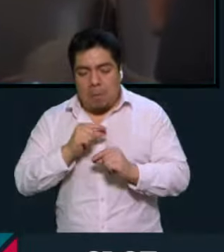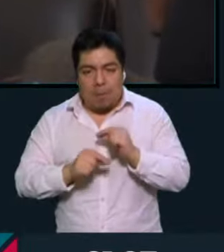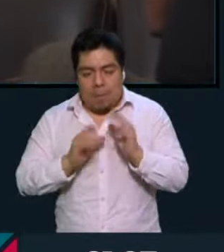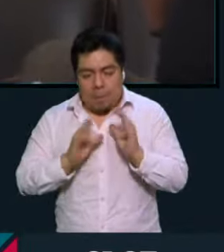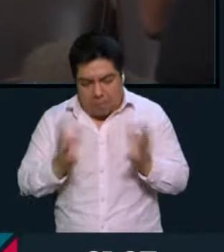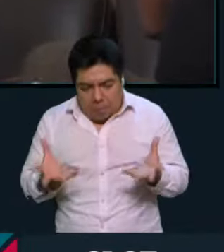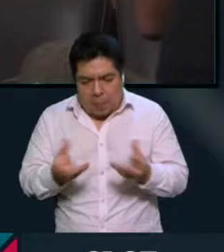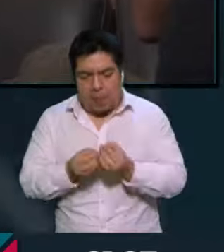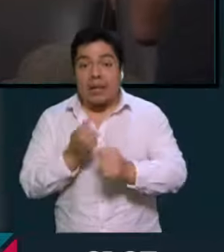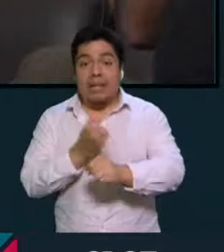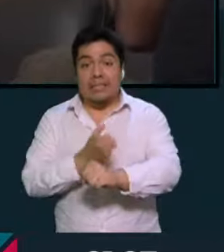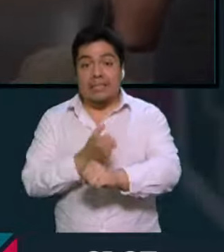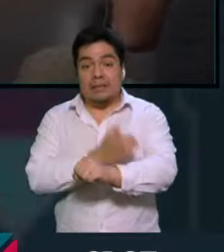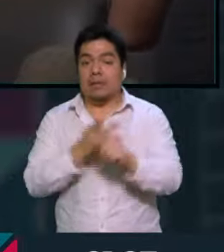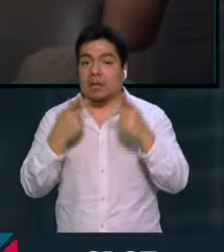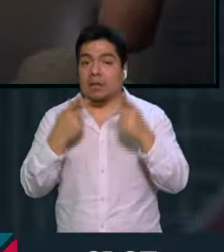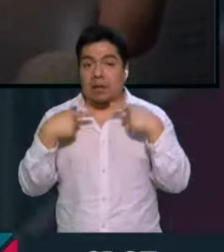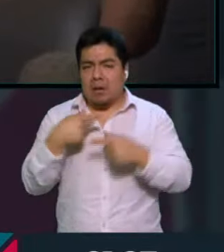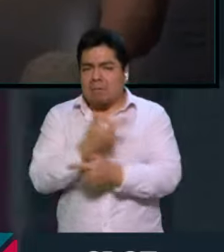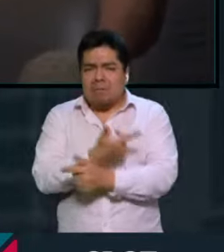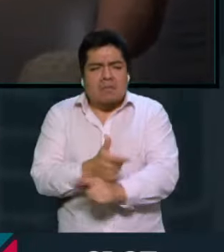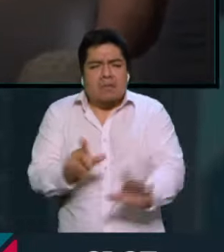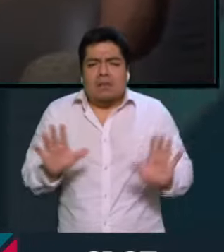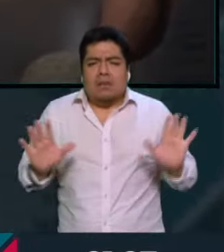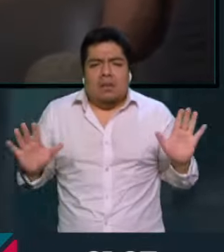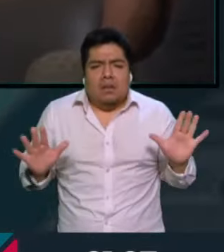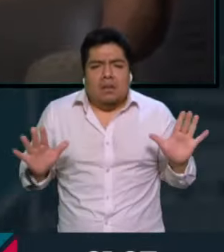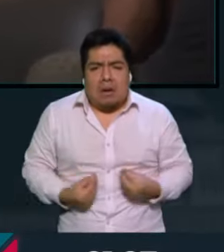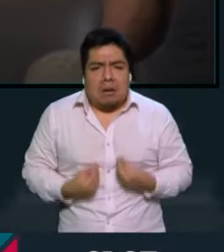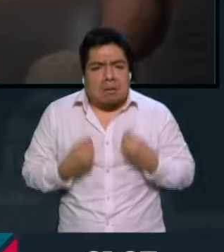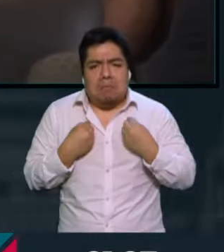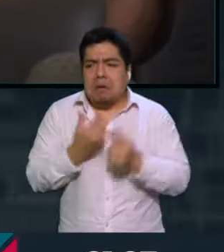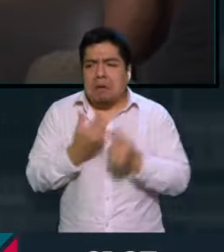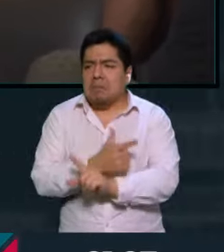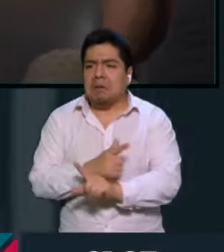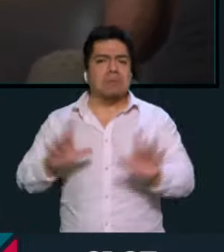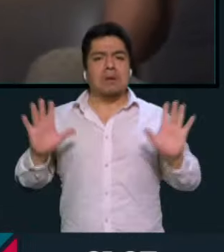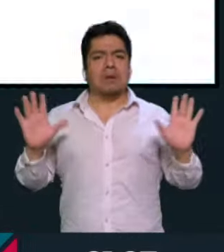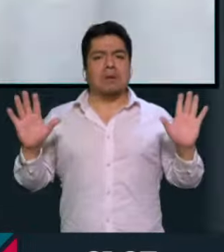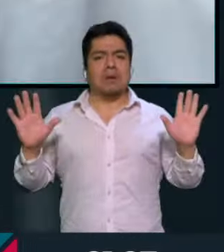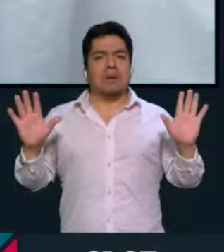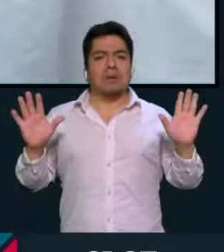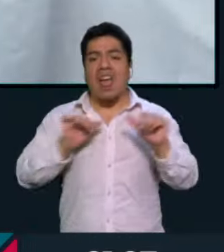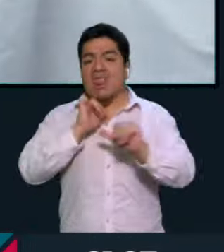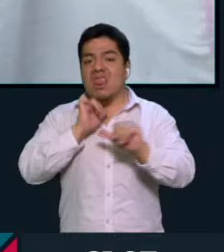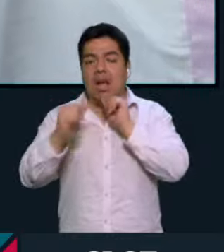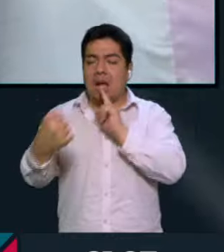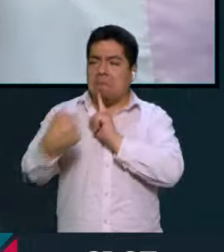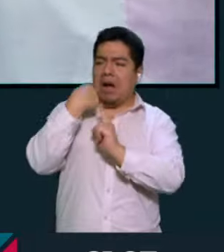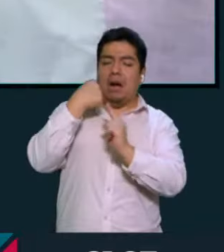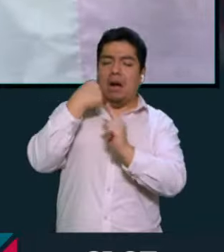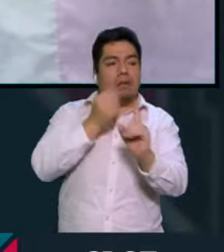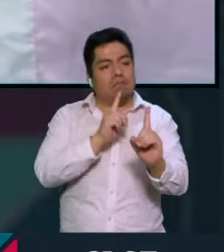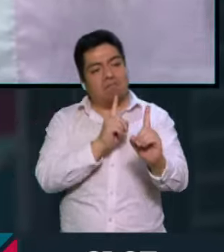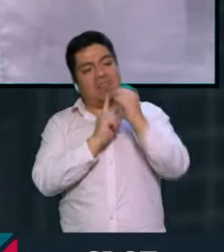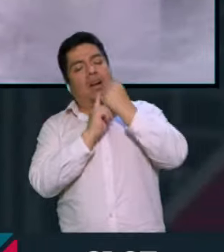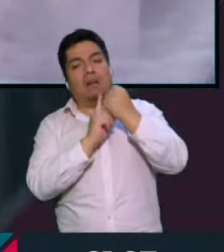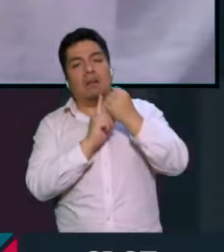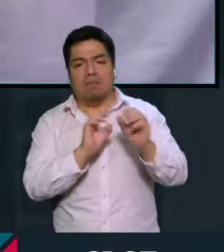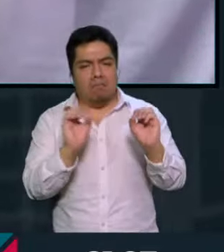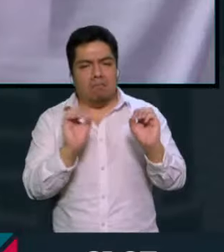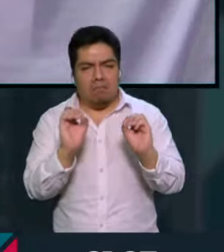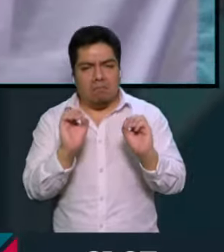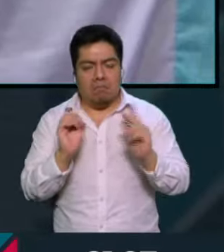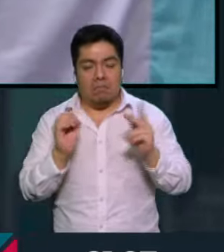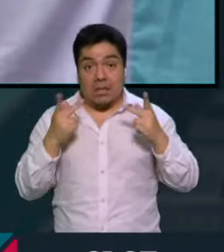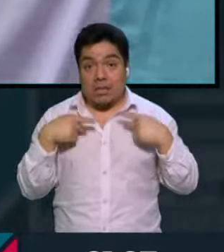integral para que las personas puedan vivir su libre desarrollo de la personalidad sin experimentar violencia, que vaya colocando a